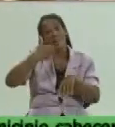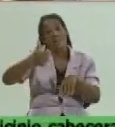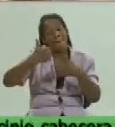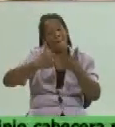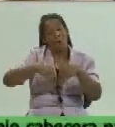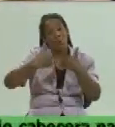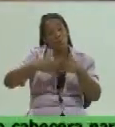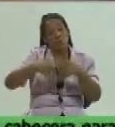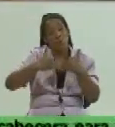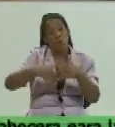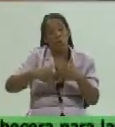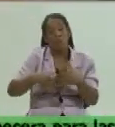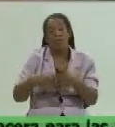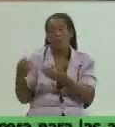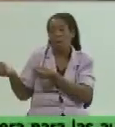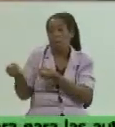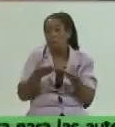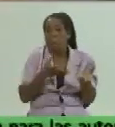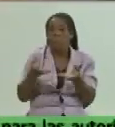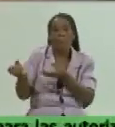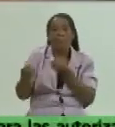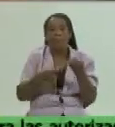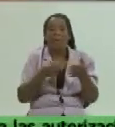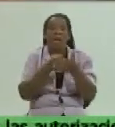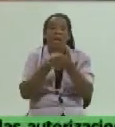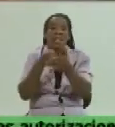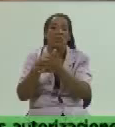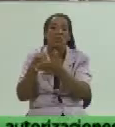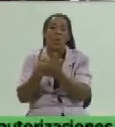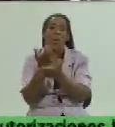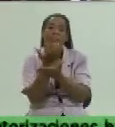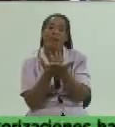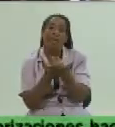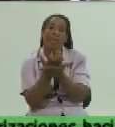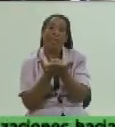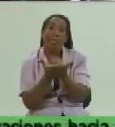de patios y parcelas o mediante la gestión de los arrendatarios